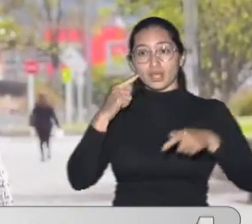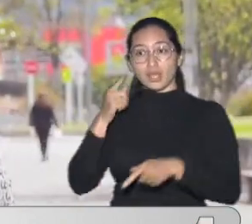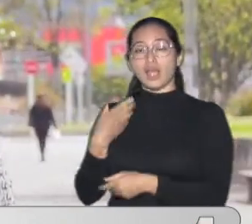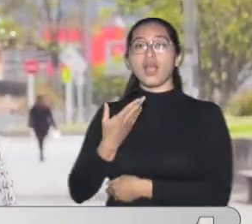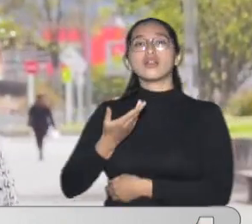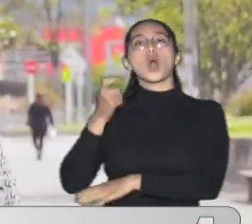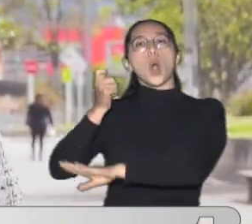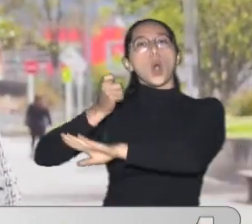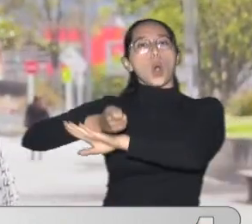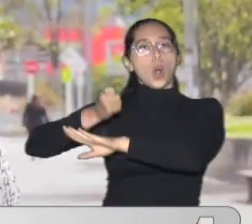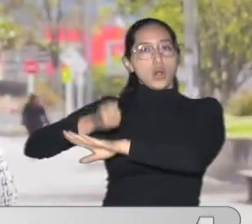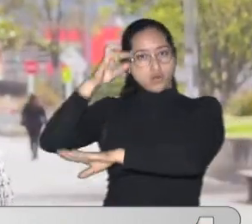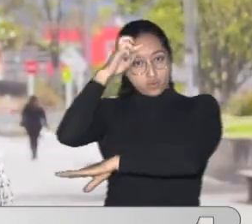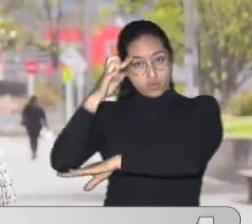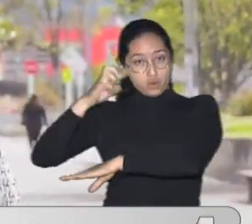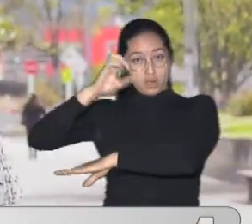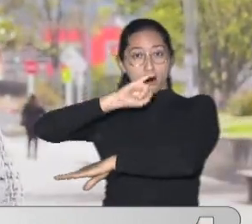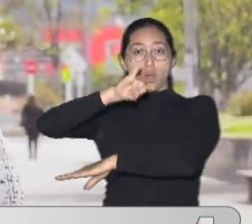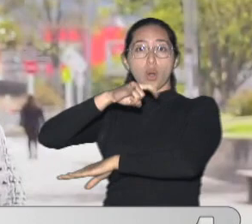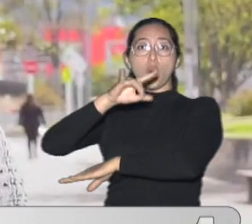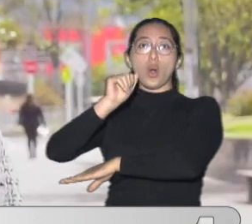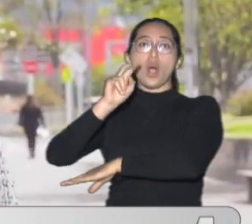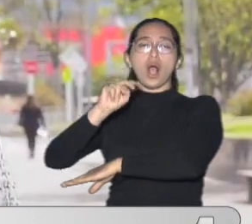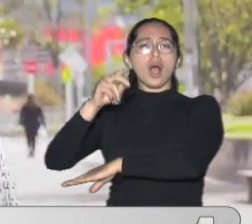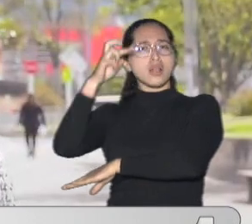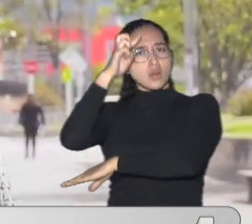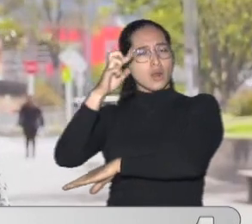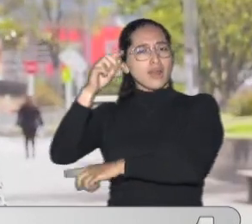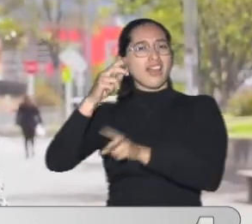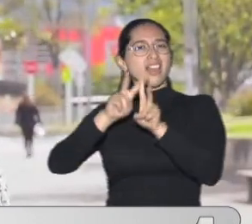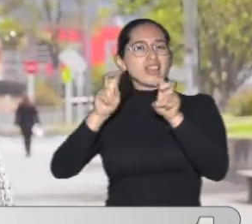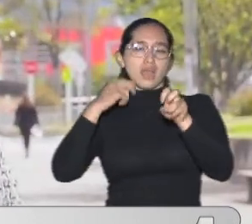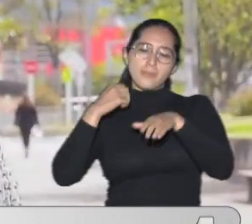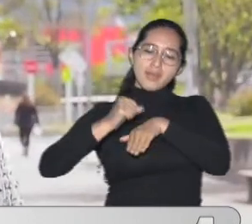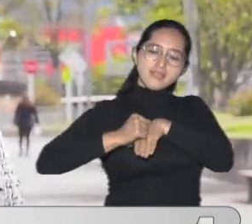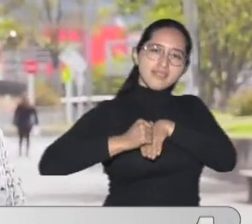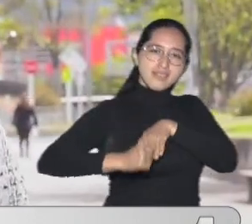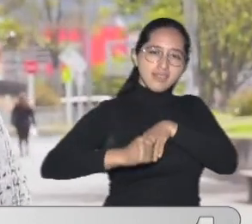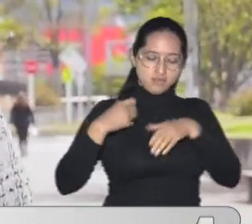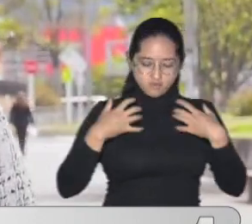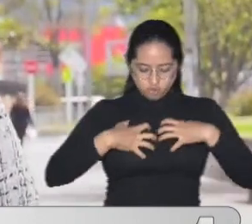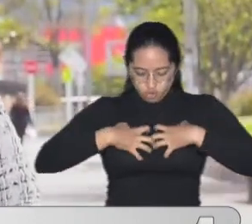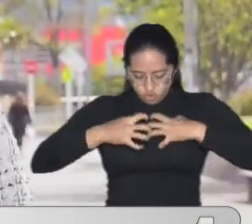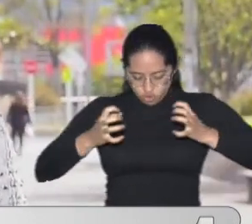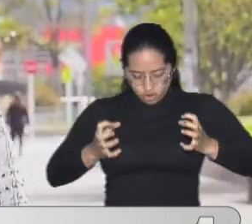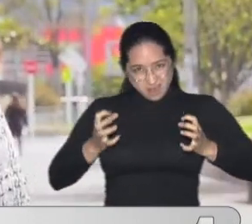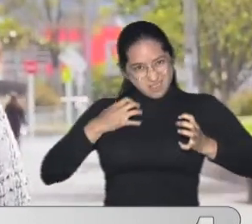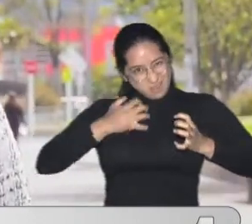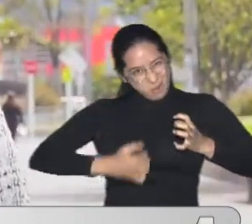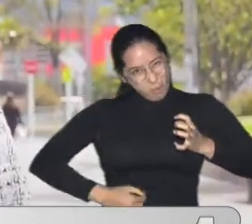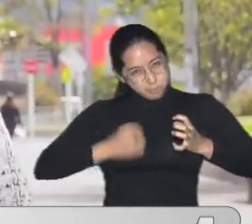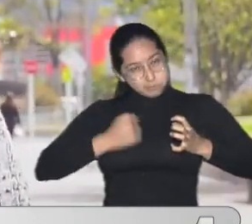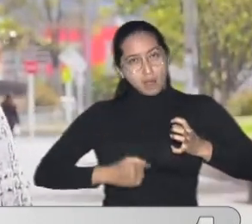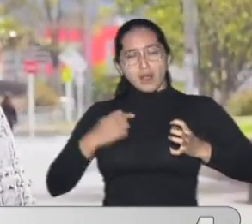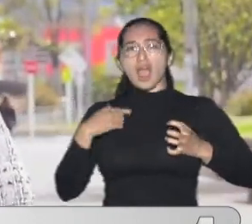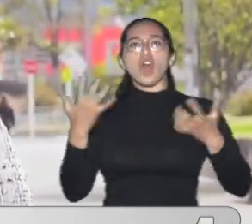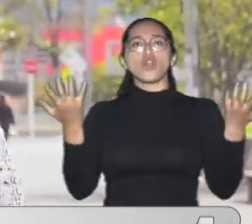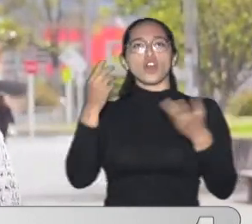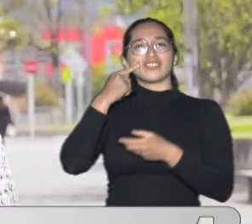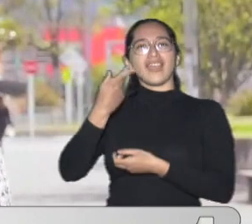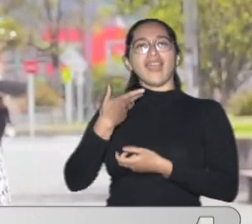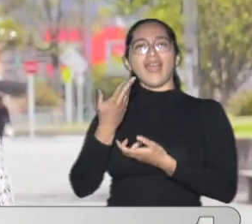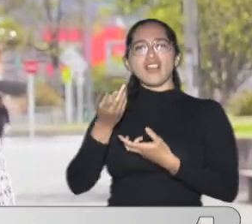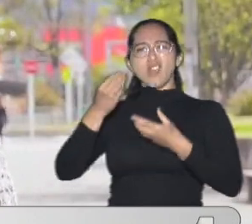es especialista en cirugía torácica Hizo estos estudios o realizó este estudio, esta especialización 5 años en España